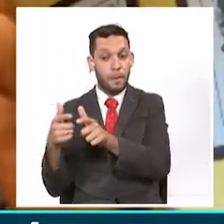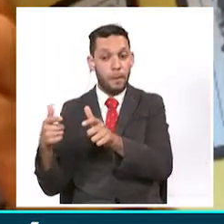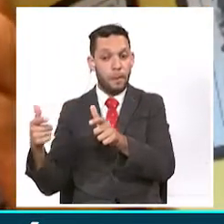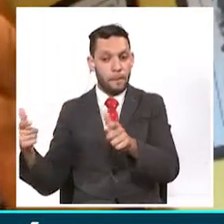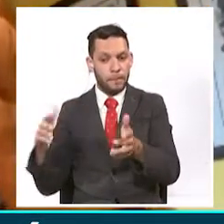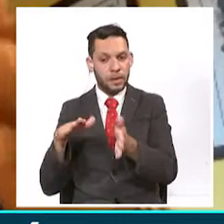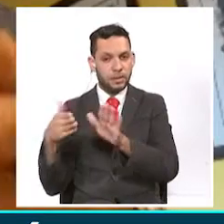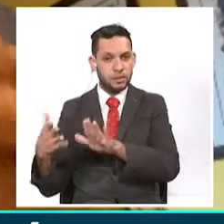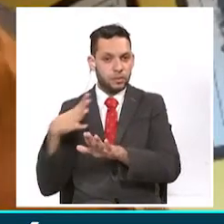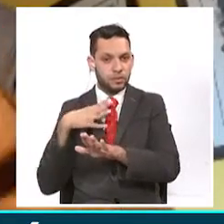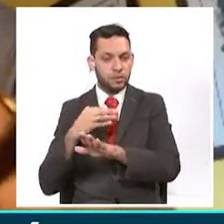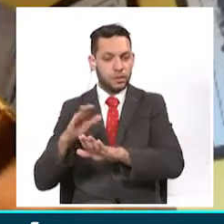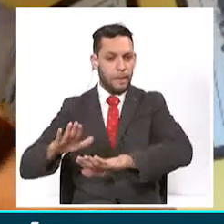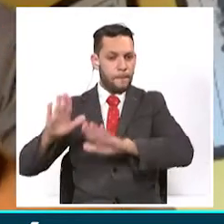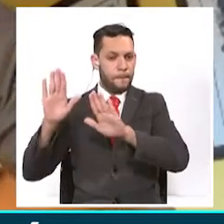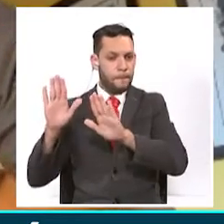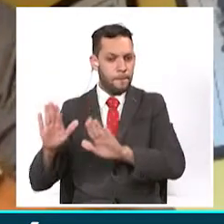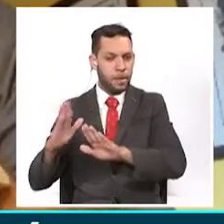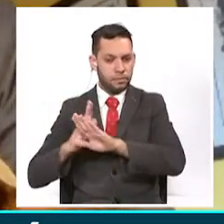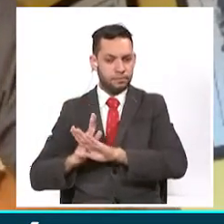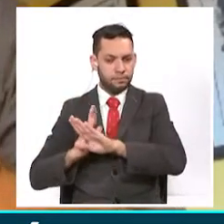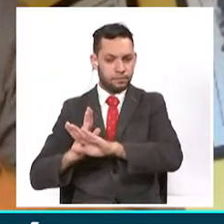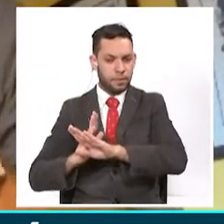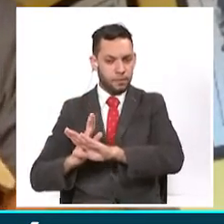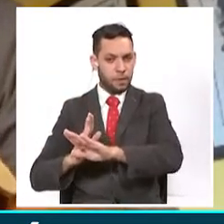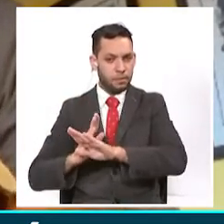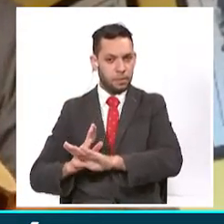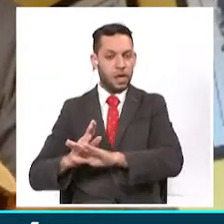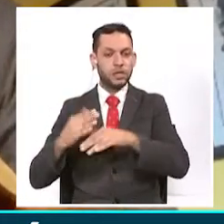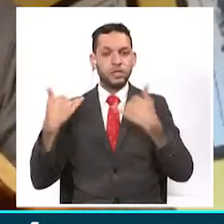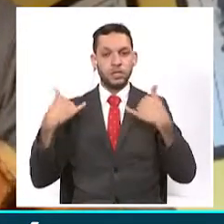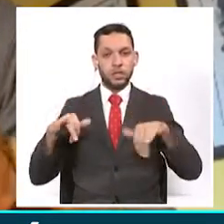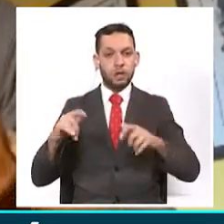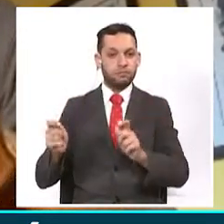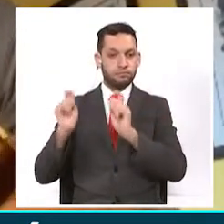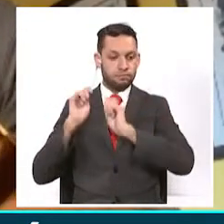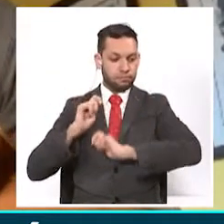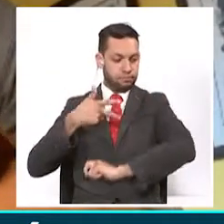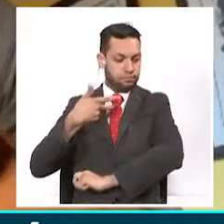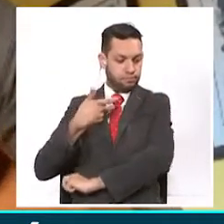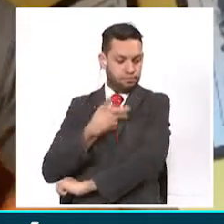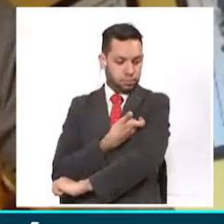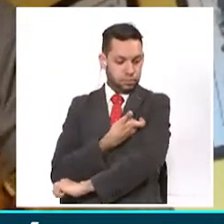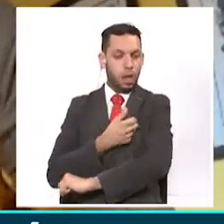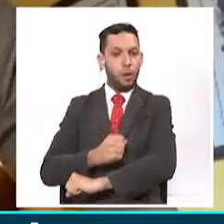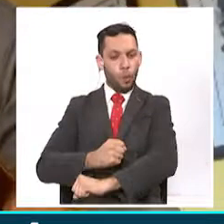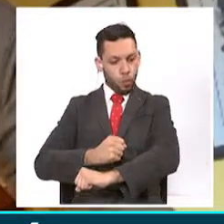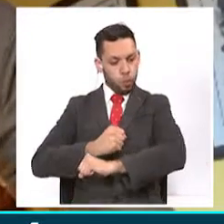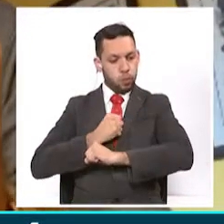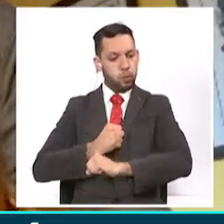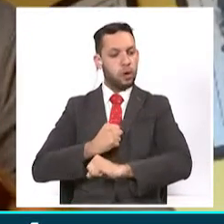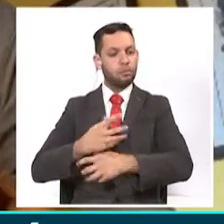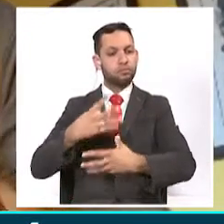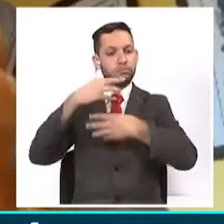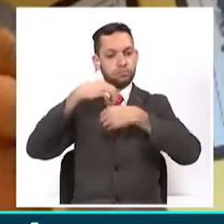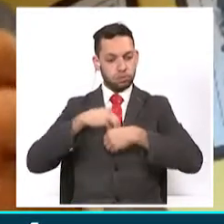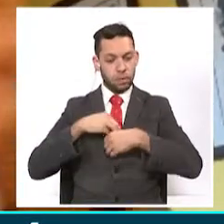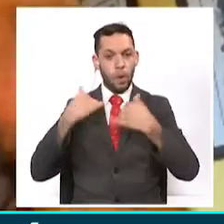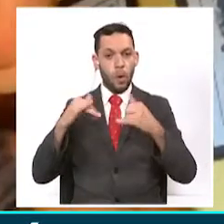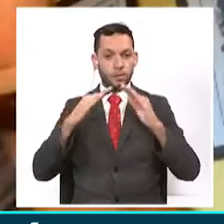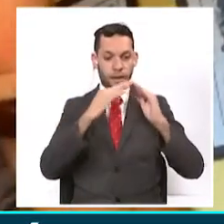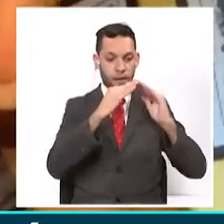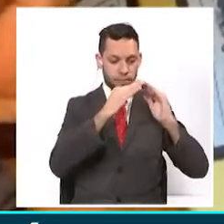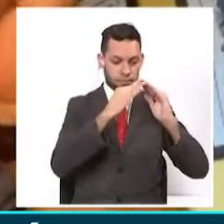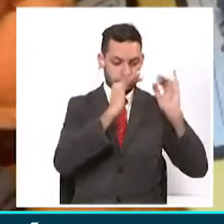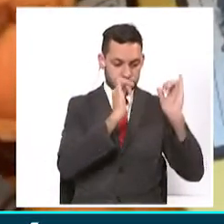Paremos ese contagio. Yo por este hecho de estar vacunado, pues voy a reforzar más las medidas de aislamiento,